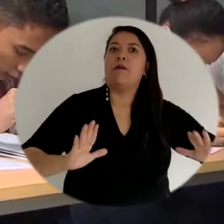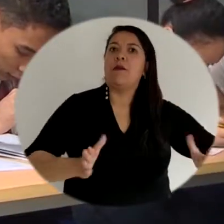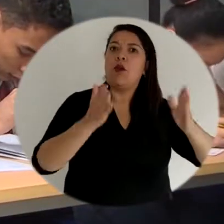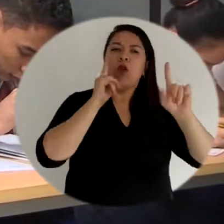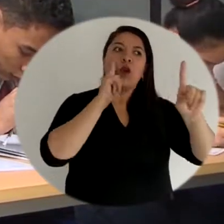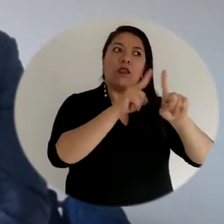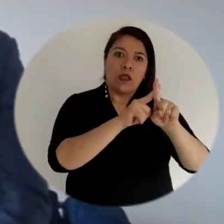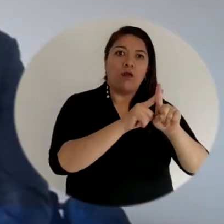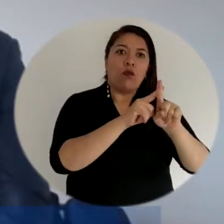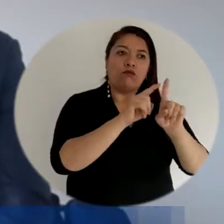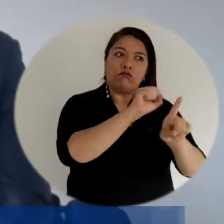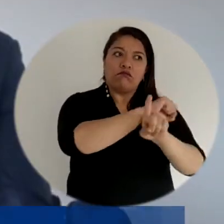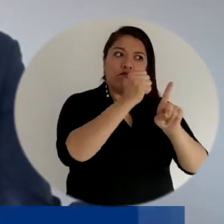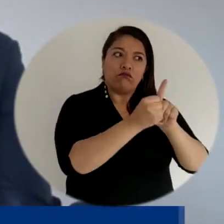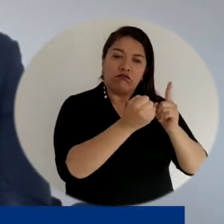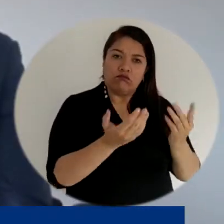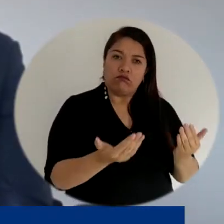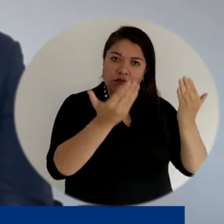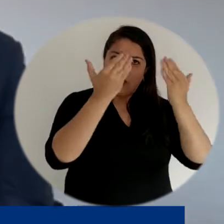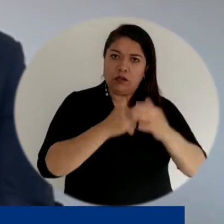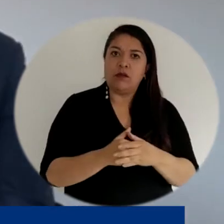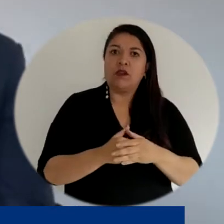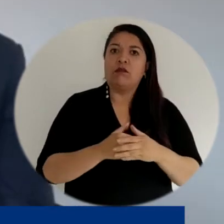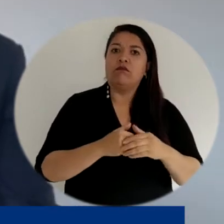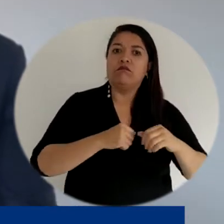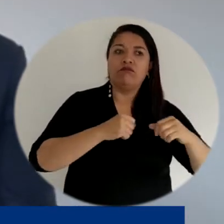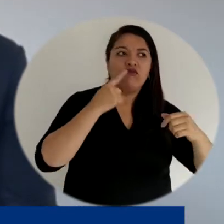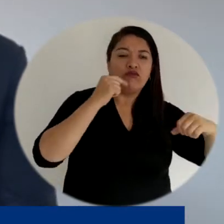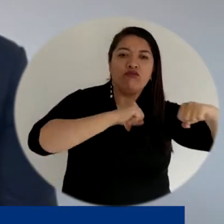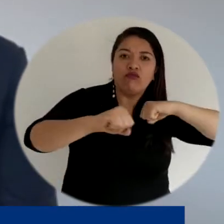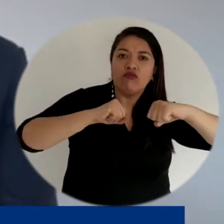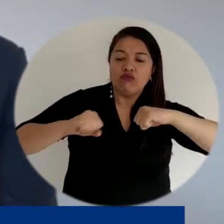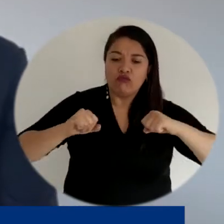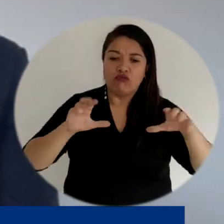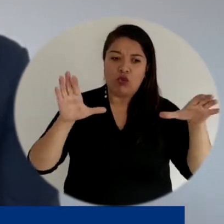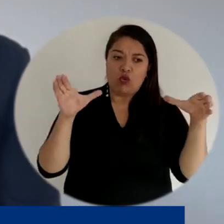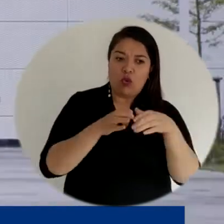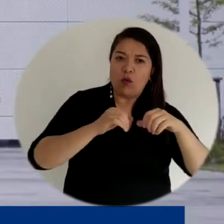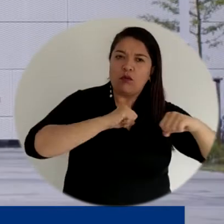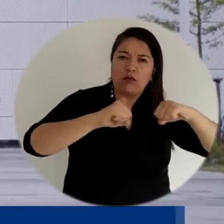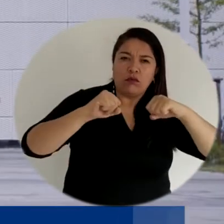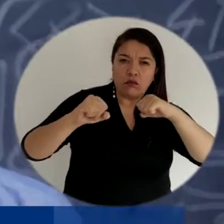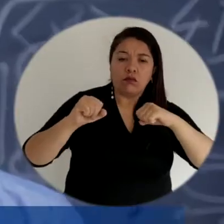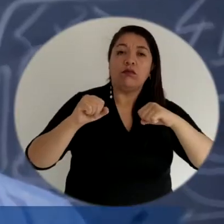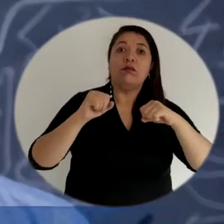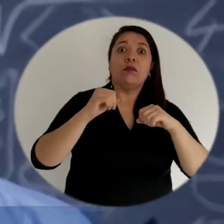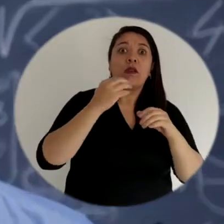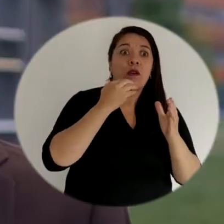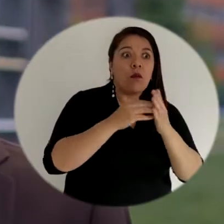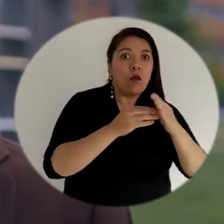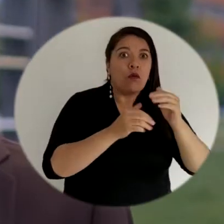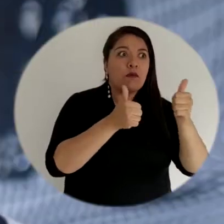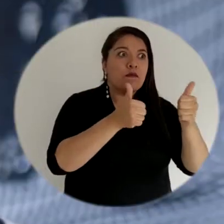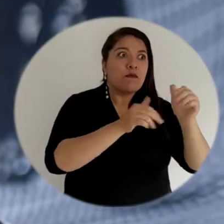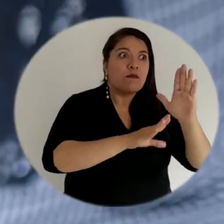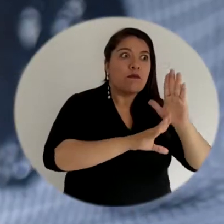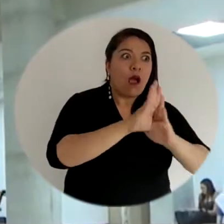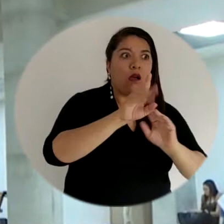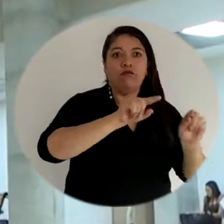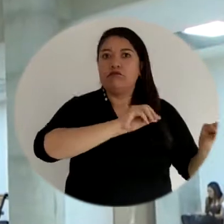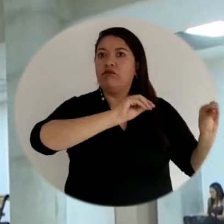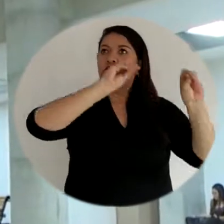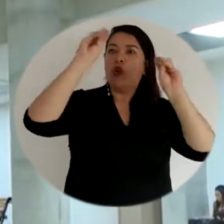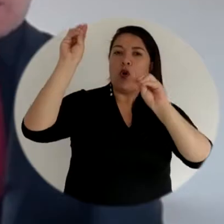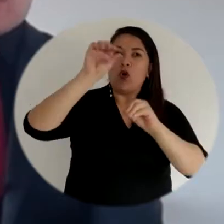social. Este proceso facilita la movilidad de sus estudiantes hacia instituciones internacionales. Nosotros como graduados de la